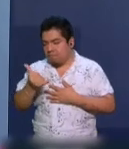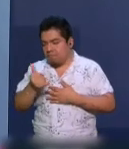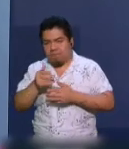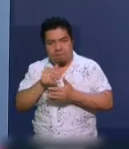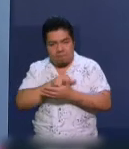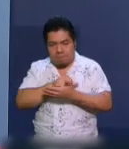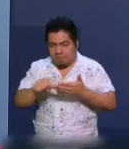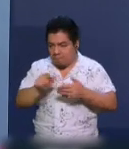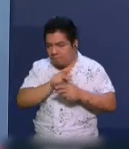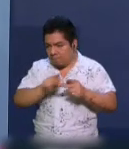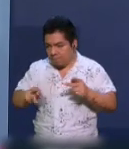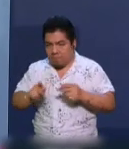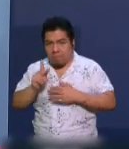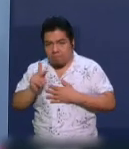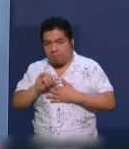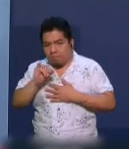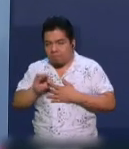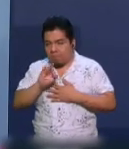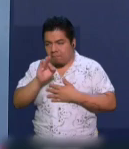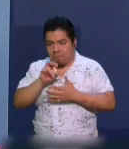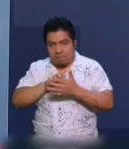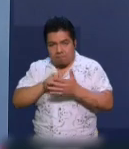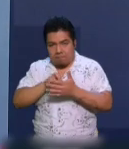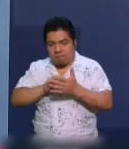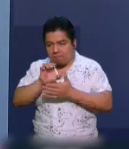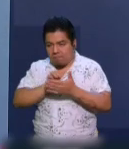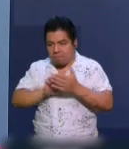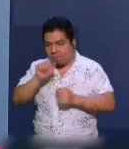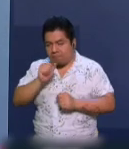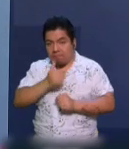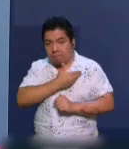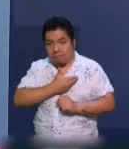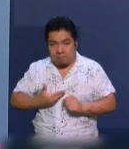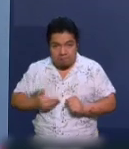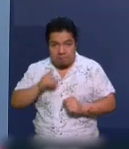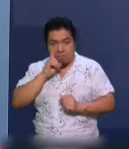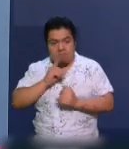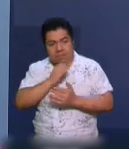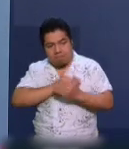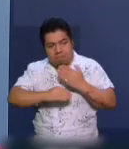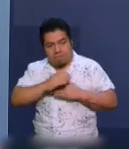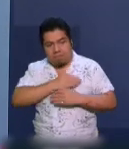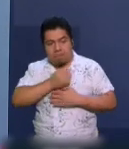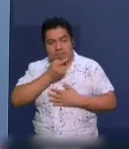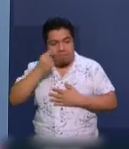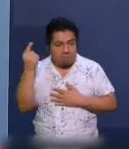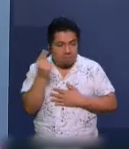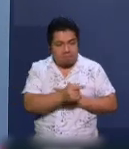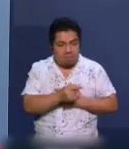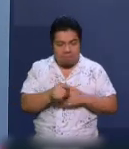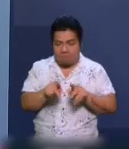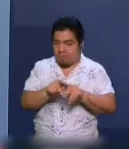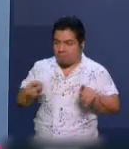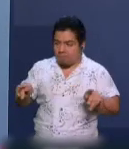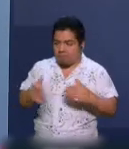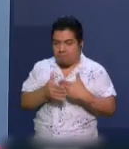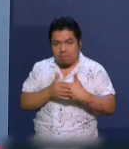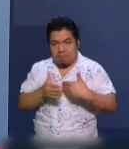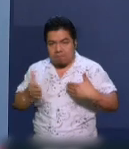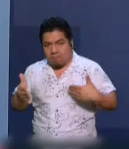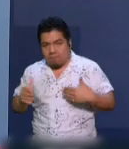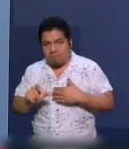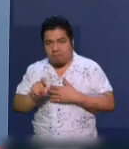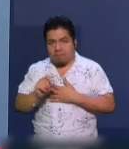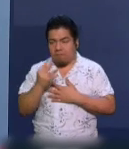definitiva contra la reforma al Poder Judicial. Ordena a la presidenta Claudia Sheinbaum y al Diario Oficial de la Federación a que en un plazo de no